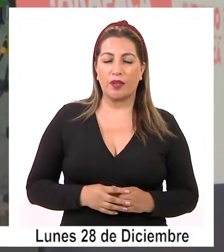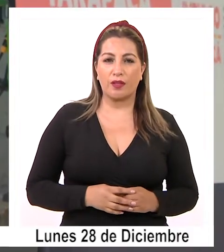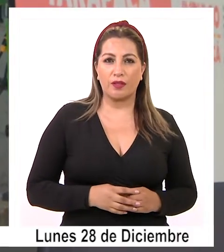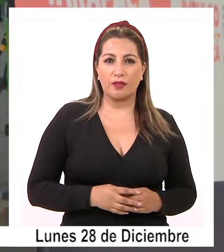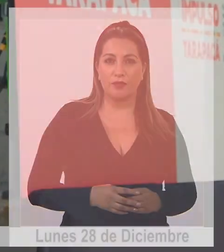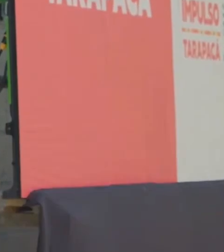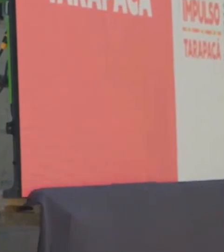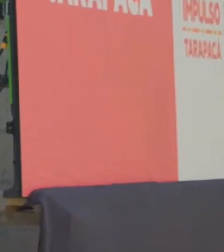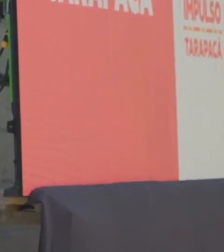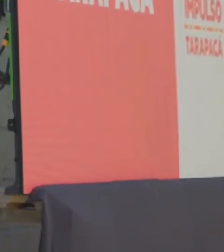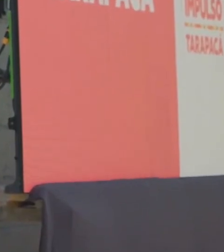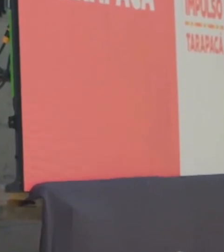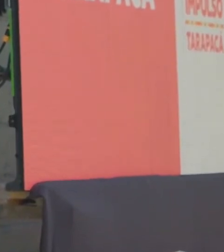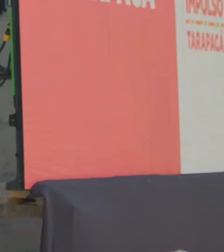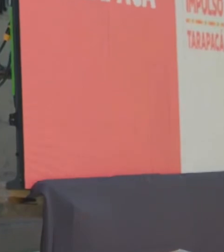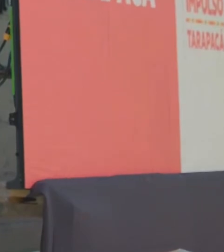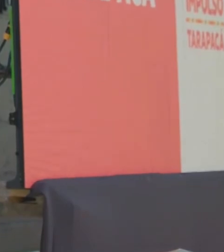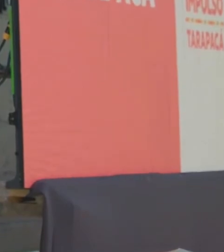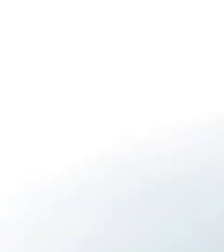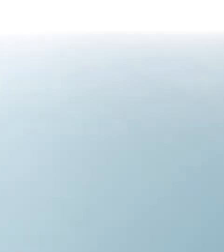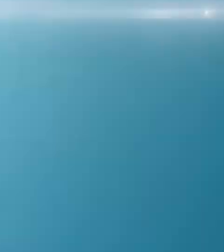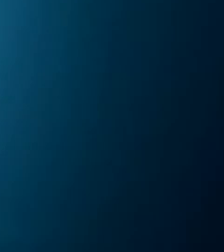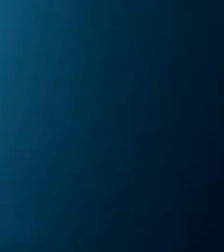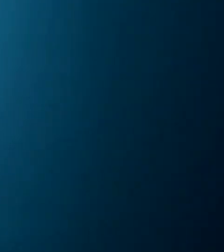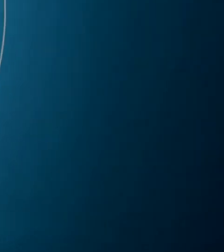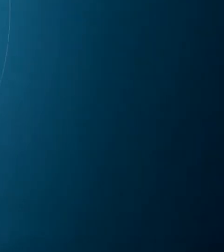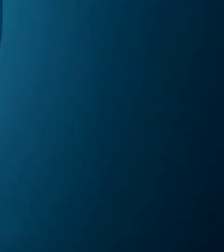Que también ha vivido complicado durante este año.